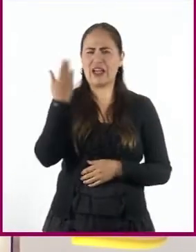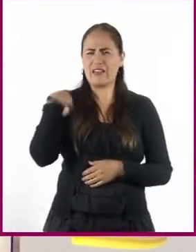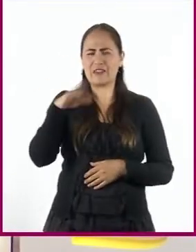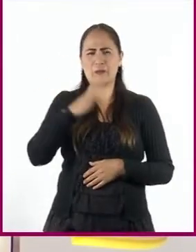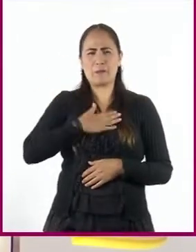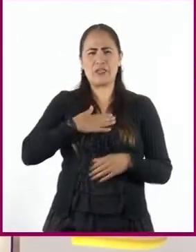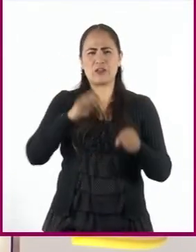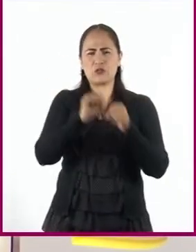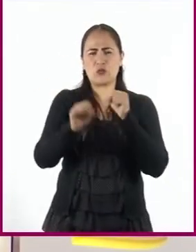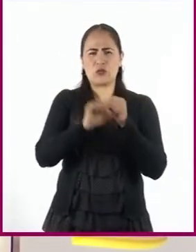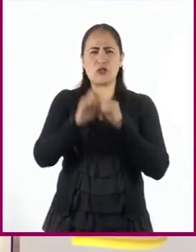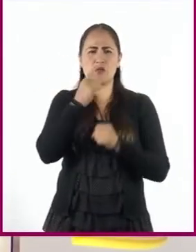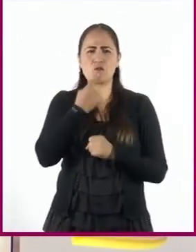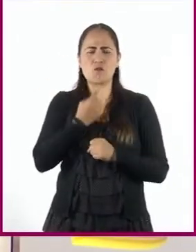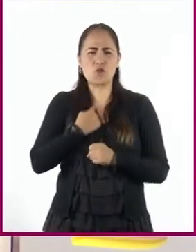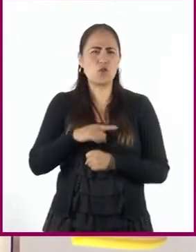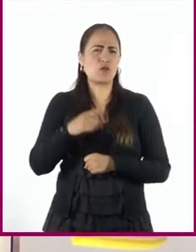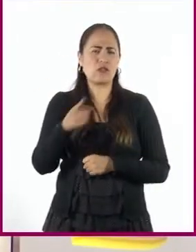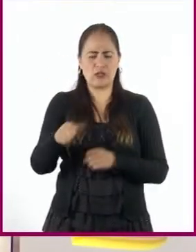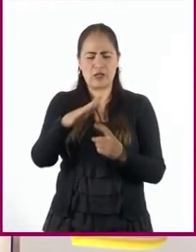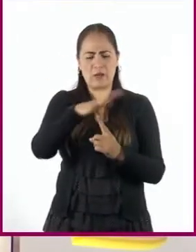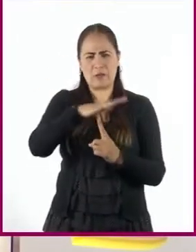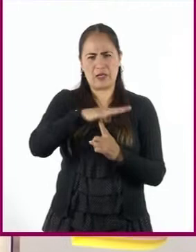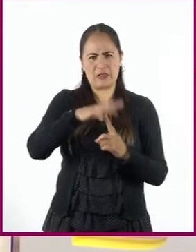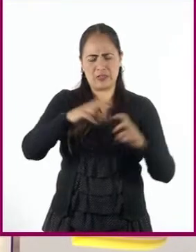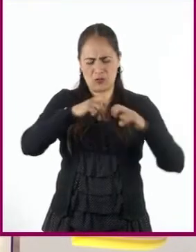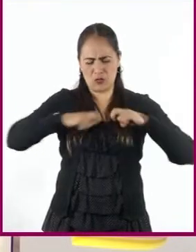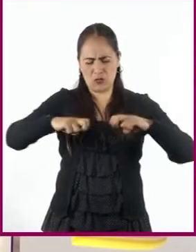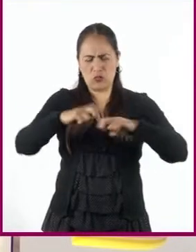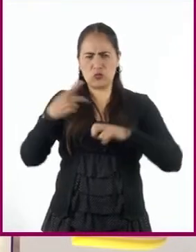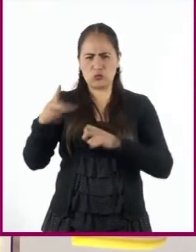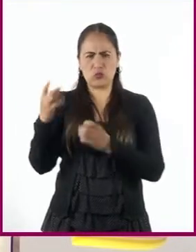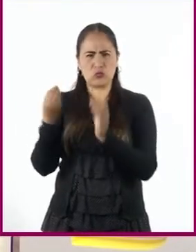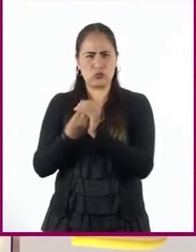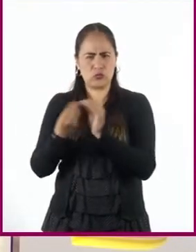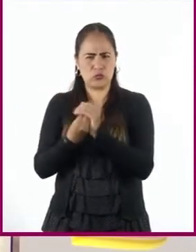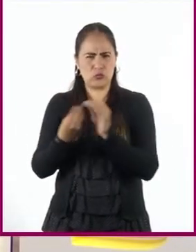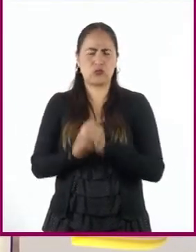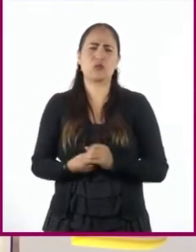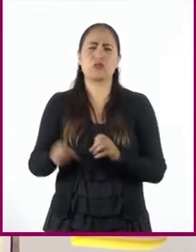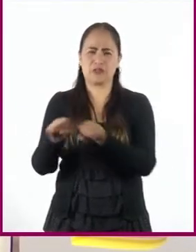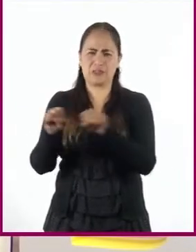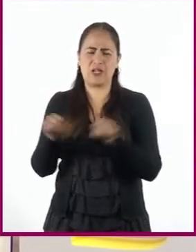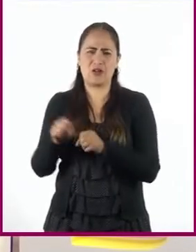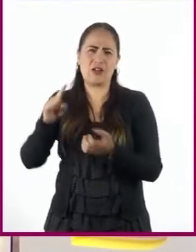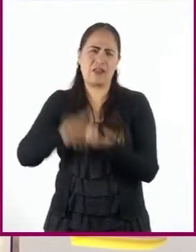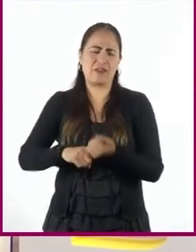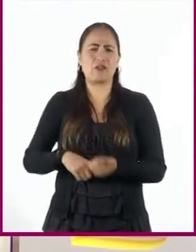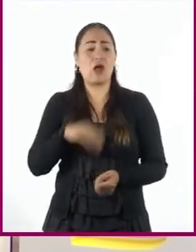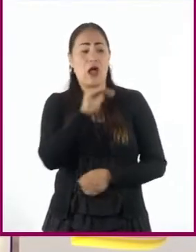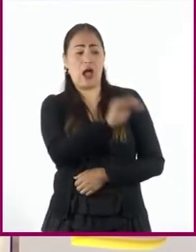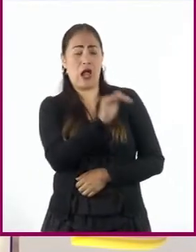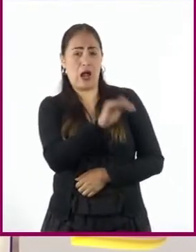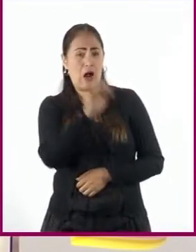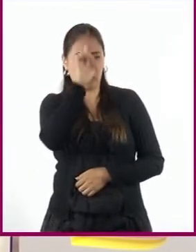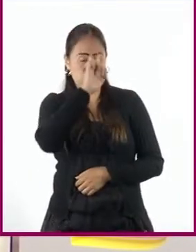que tuvo que participar en una mesa redonda en su salón. Y les llamaron la atención por utilizar un lenguaje